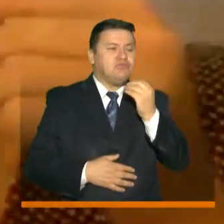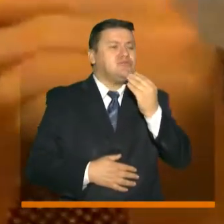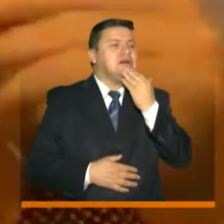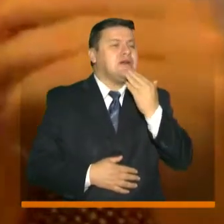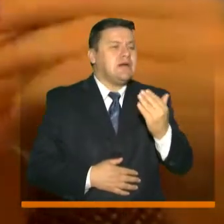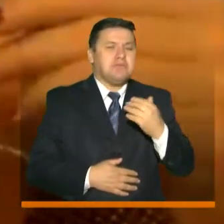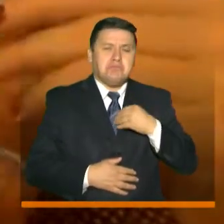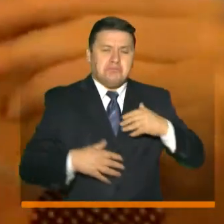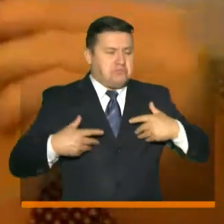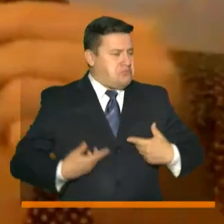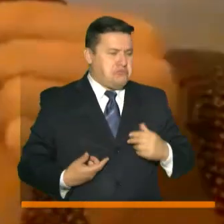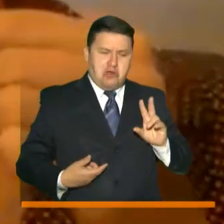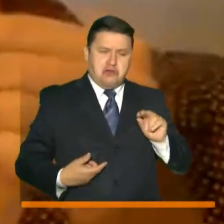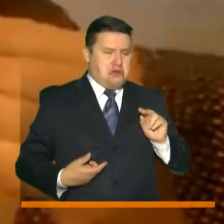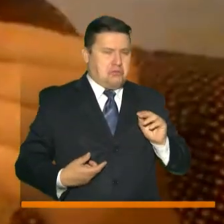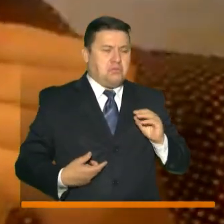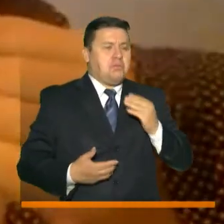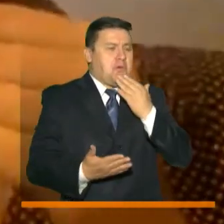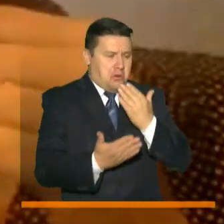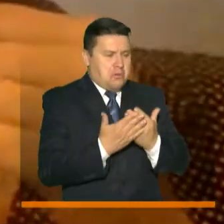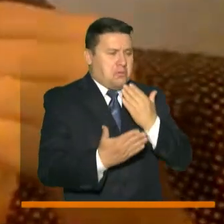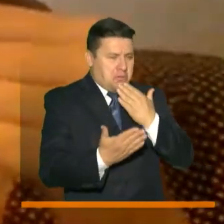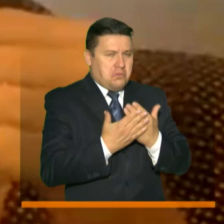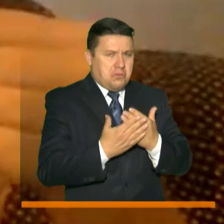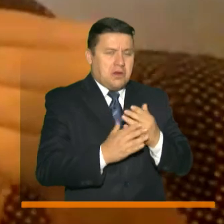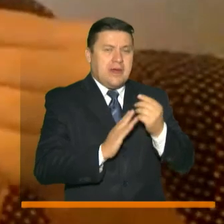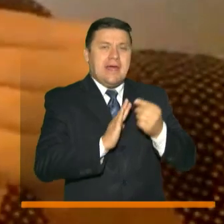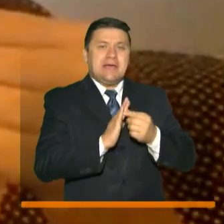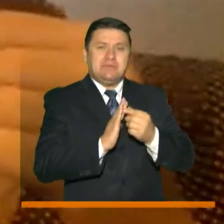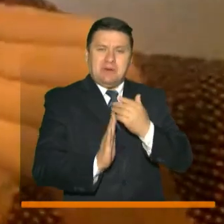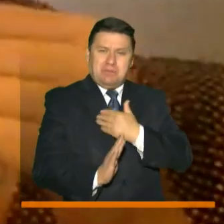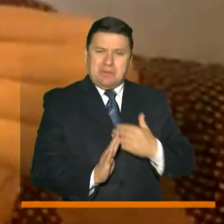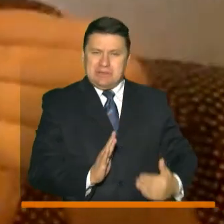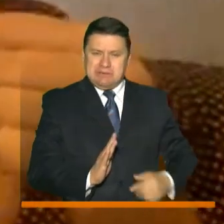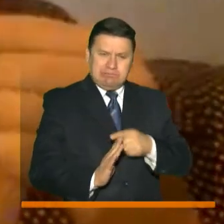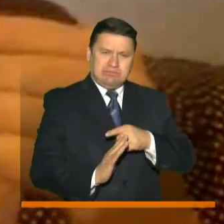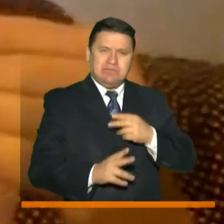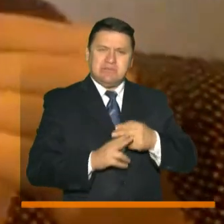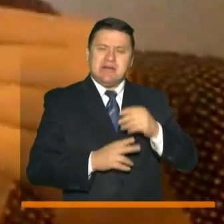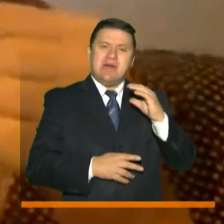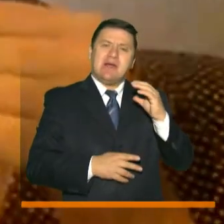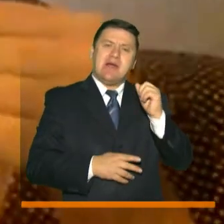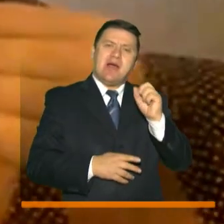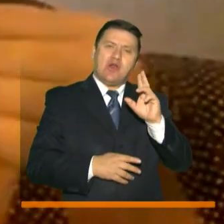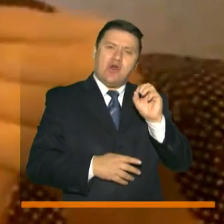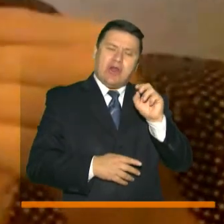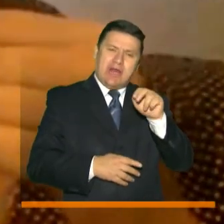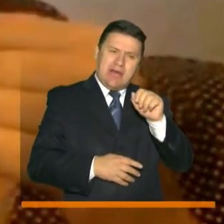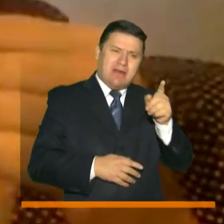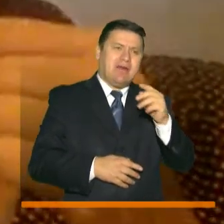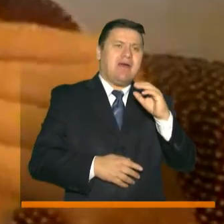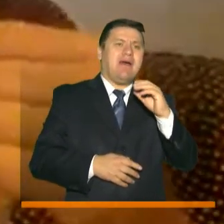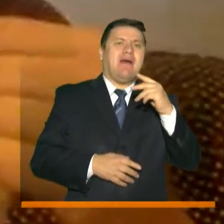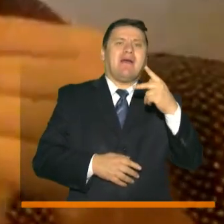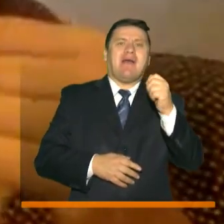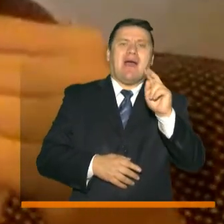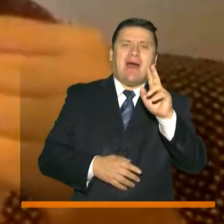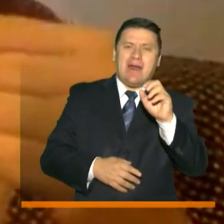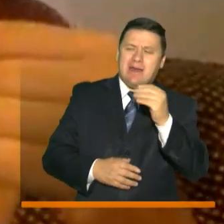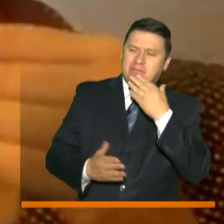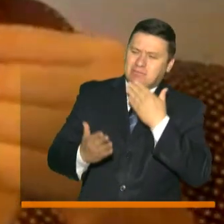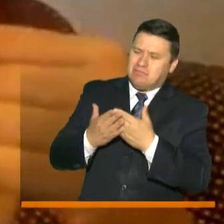Y yo no me canso de darles las gracias a la primera dama, a Carolina, a Karen, a ti,